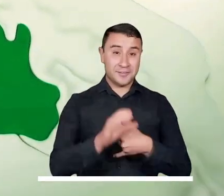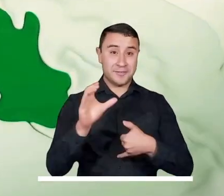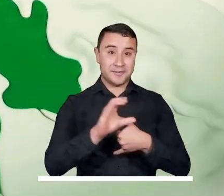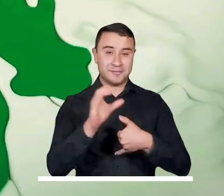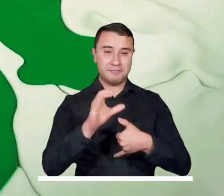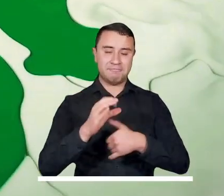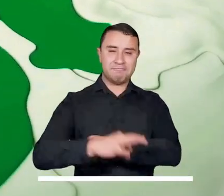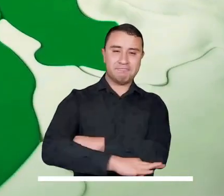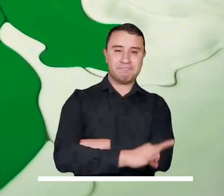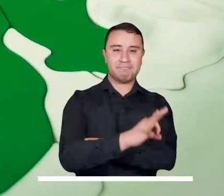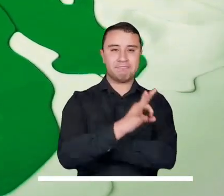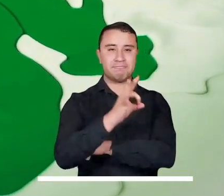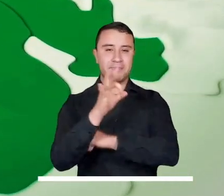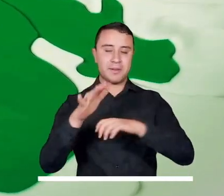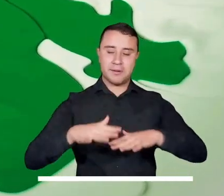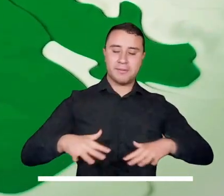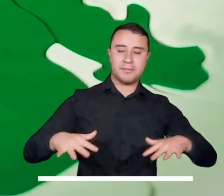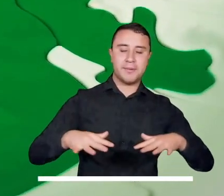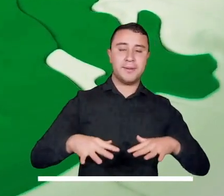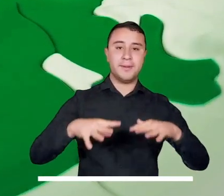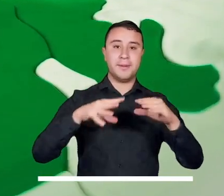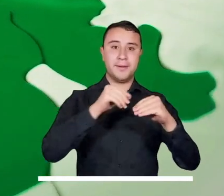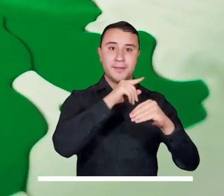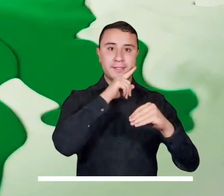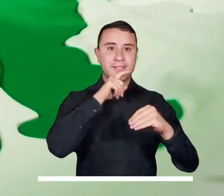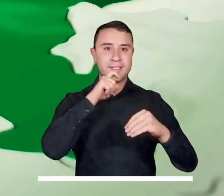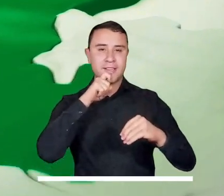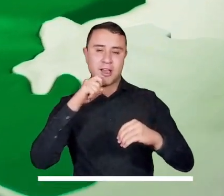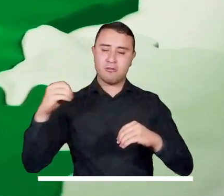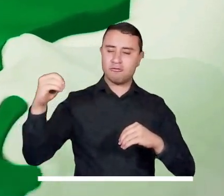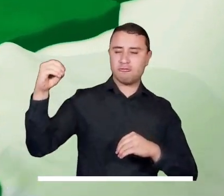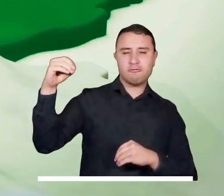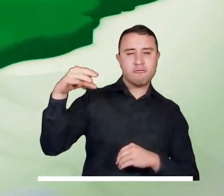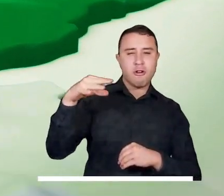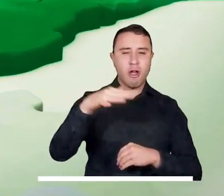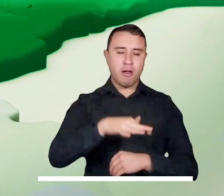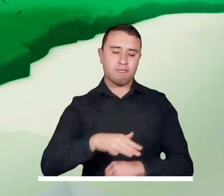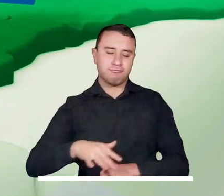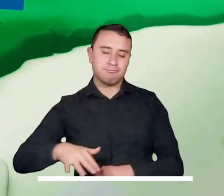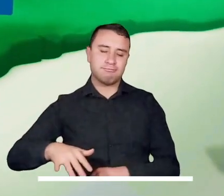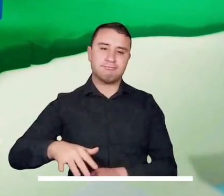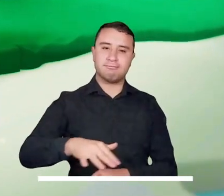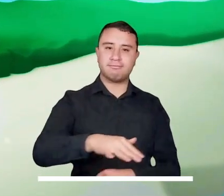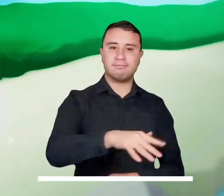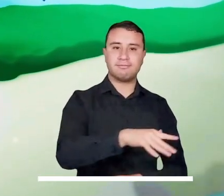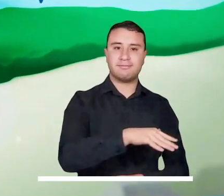El Caribe colombiano espera una mañana con tiempo seco e intervalos soleados sobre toda la región.